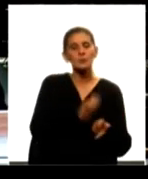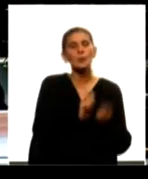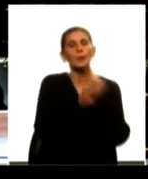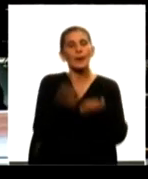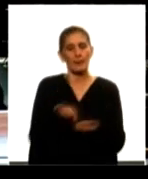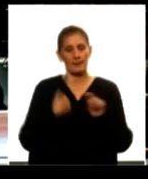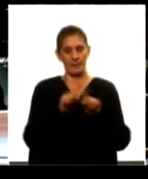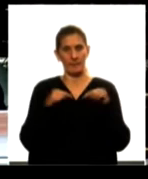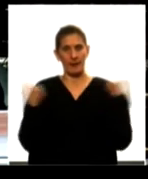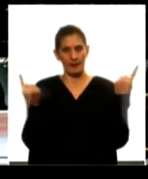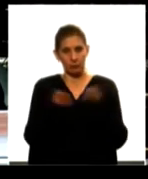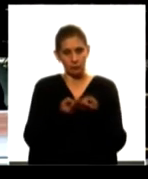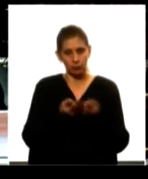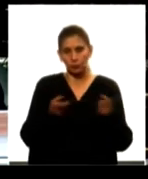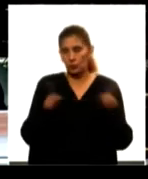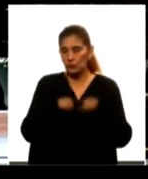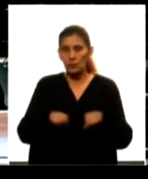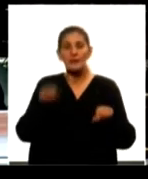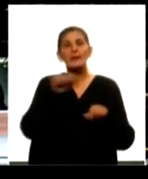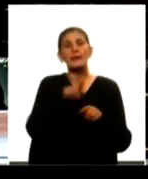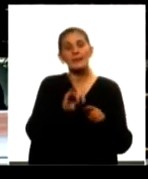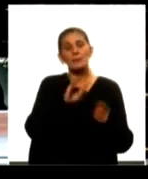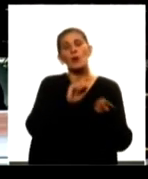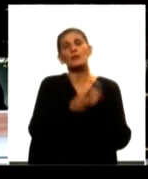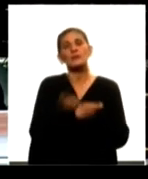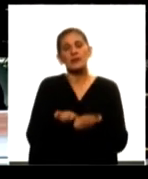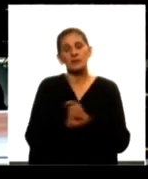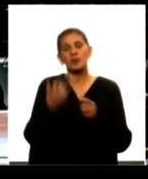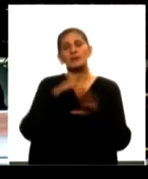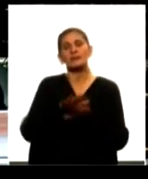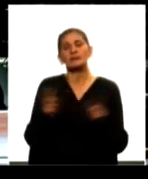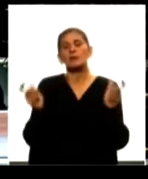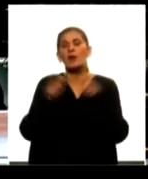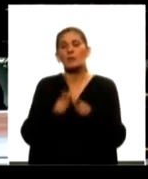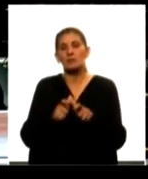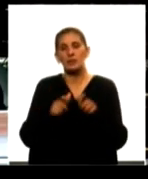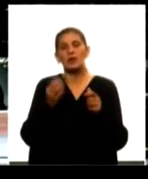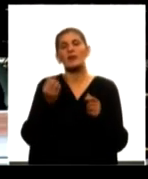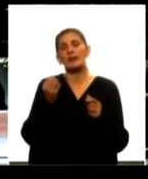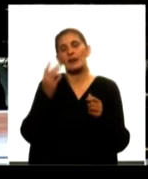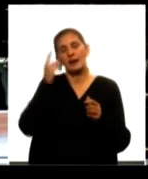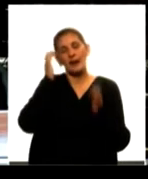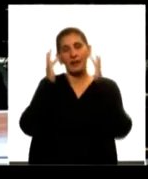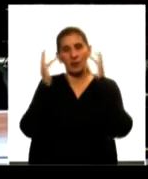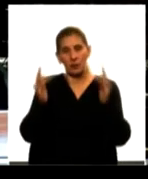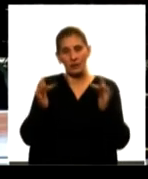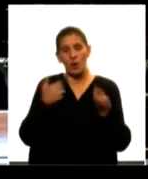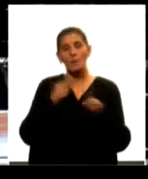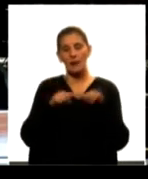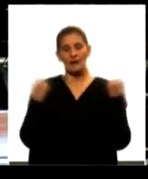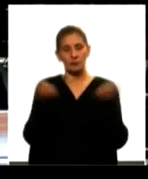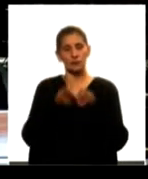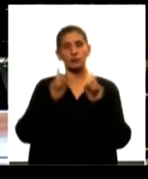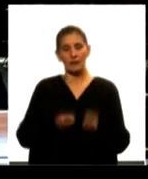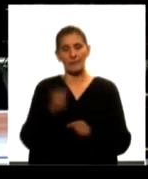para nosotros cualitativo así como también la modificación de la integración de las comisiones departamentales de educación que es para nosotros también